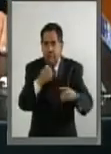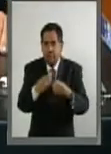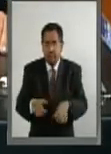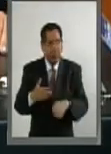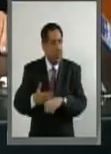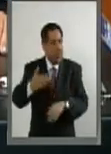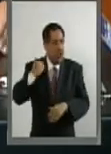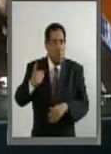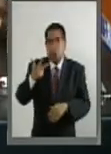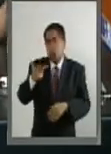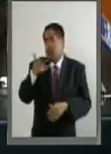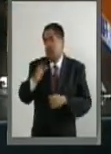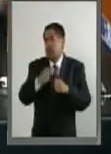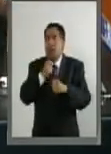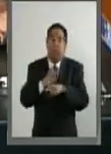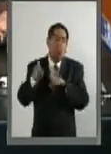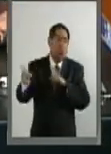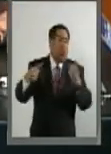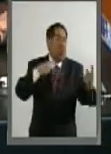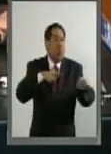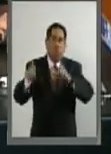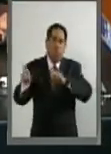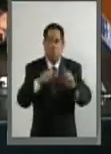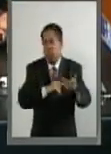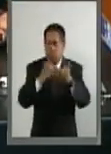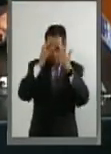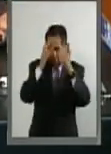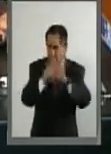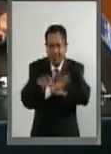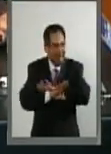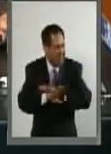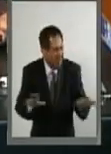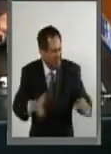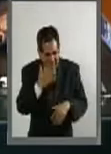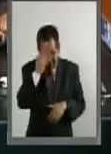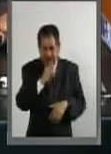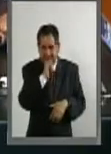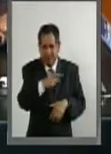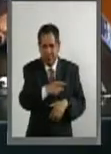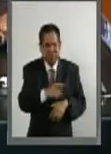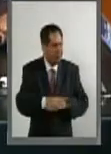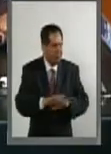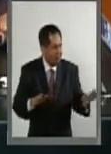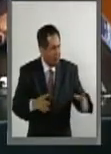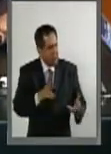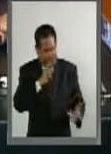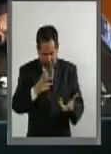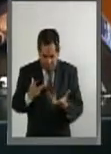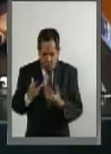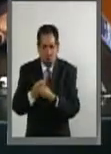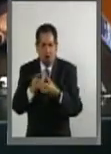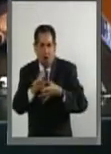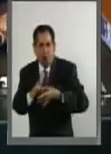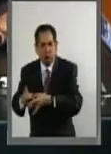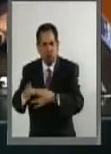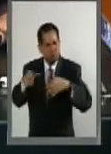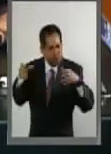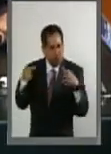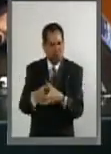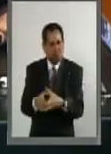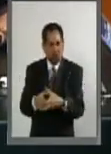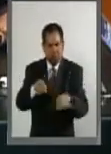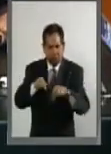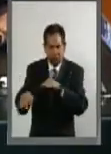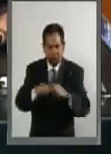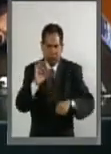hace 8, si empezó hace 10, si tenemos algo que avergonzarnos de lo que no nos avergonzamos, pongámonos de este lado y pongámonos a trabajar sobre